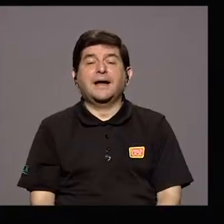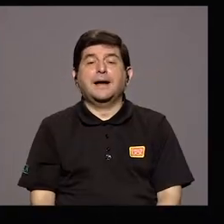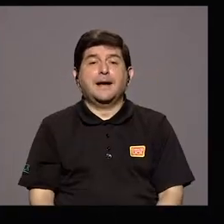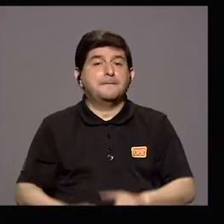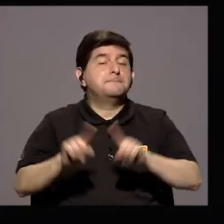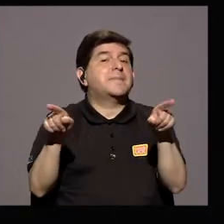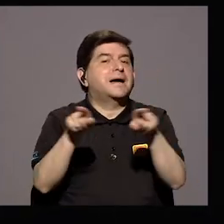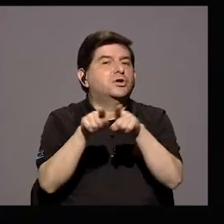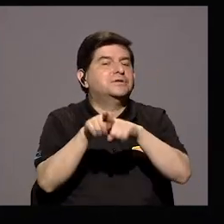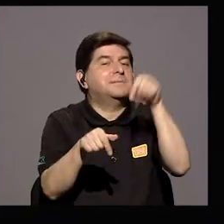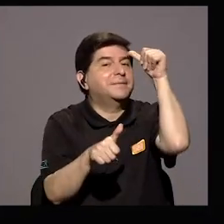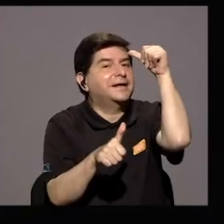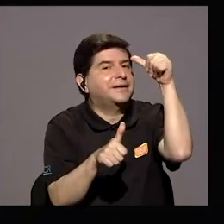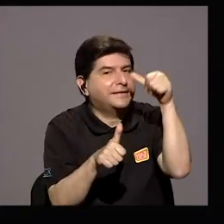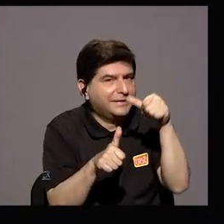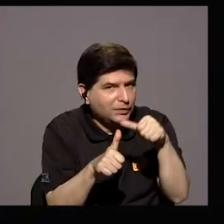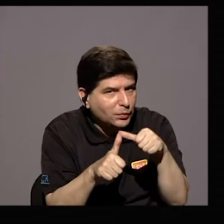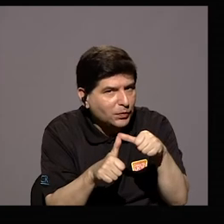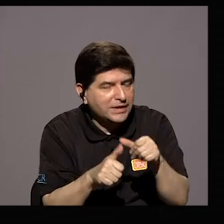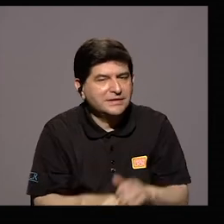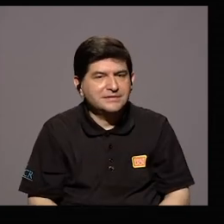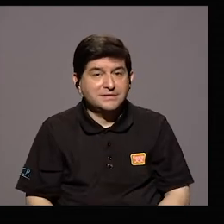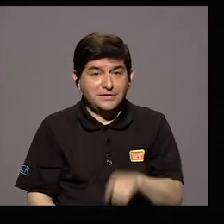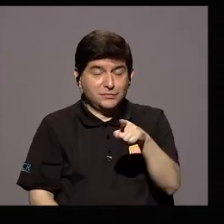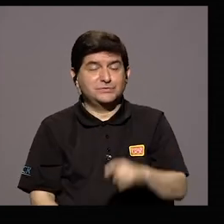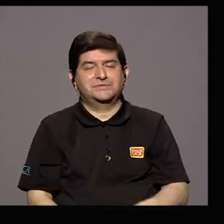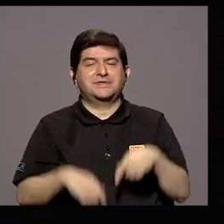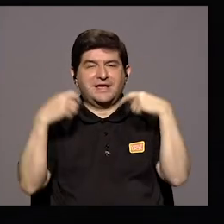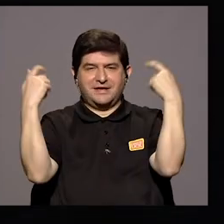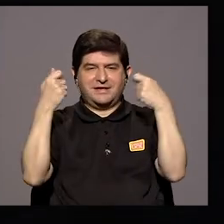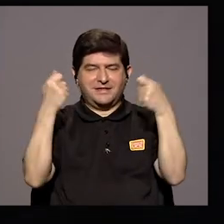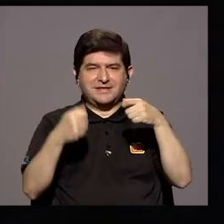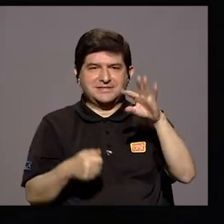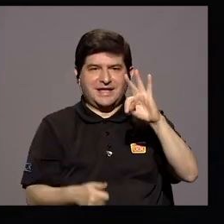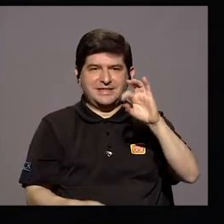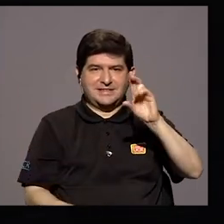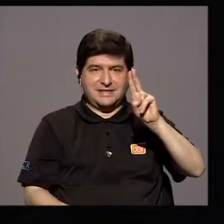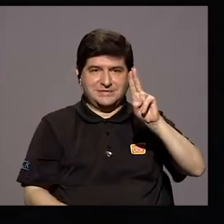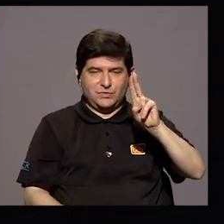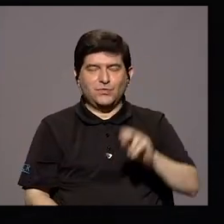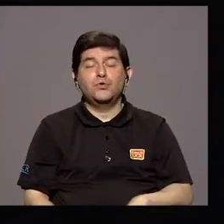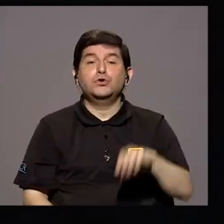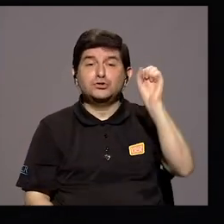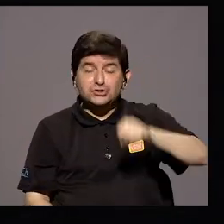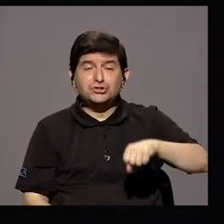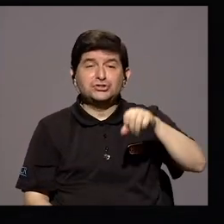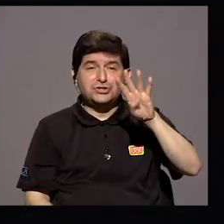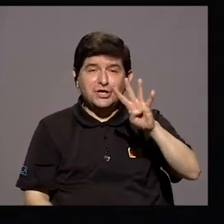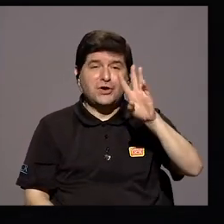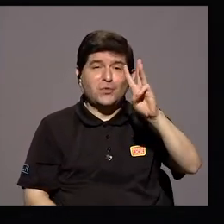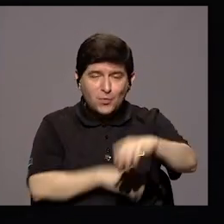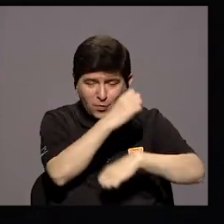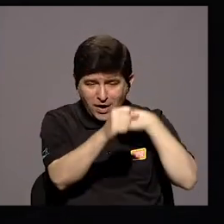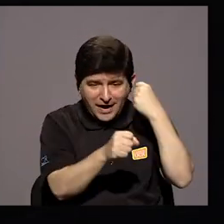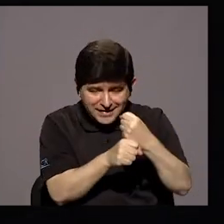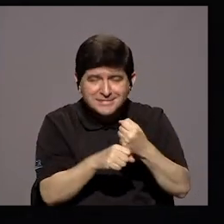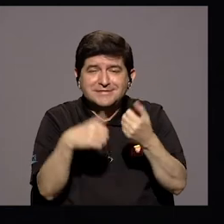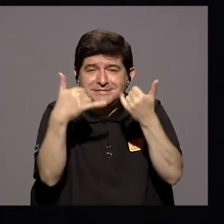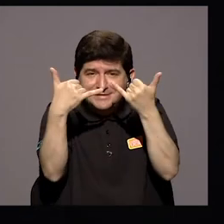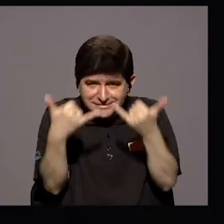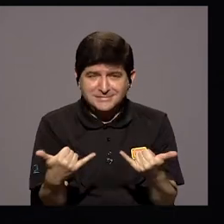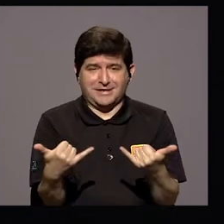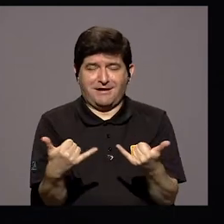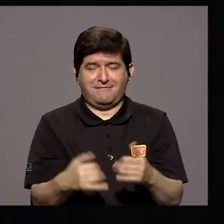Recordar Que Está De Plácemes El TCU Si 46 Años Es Una